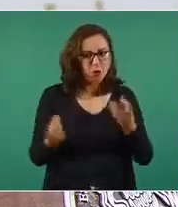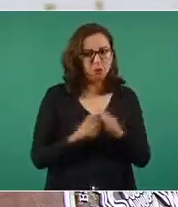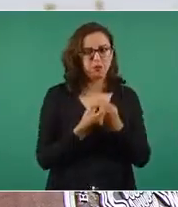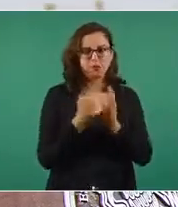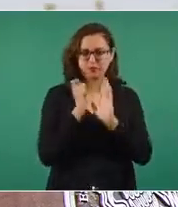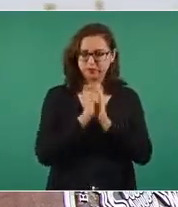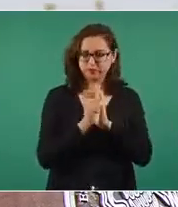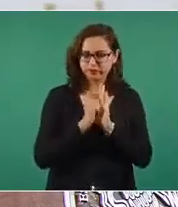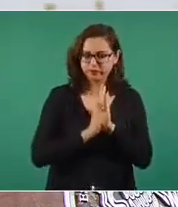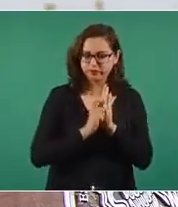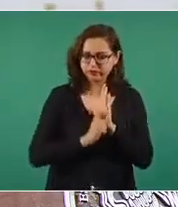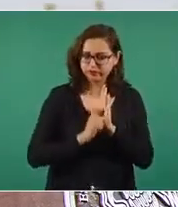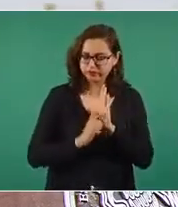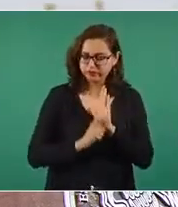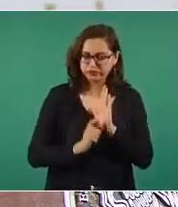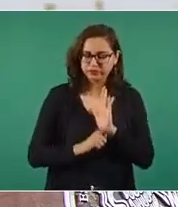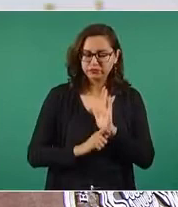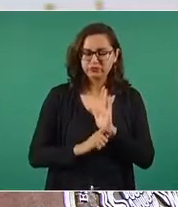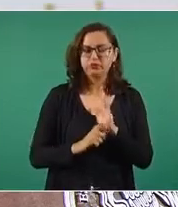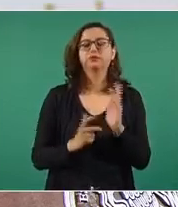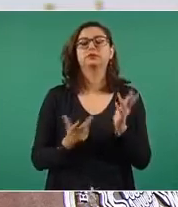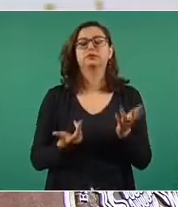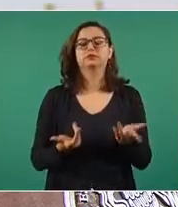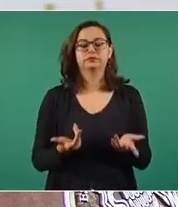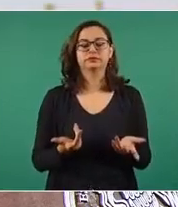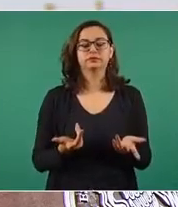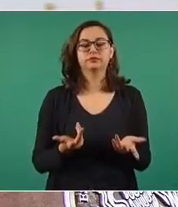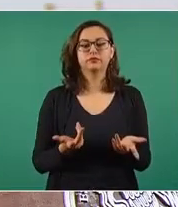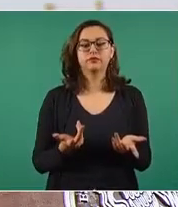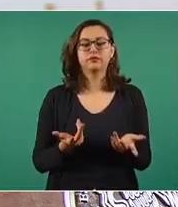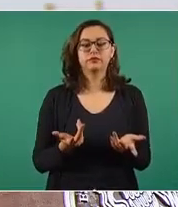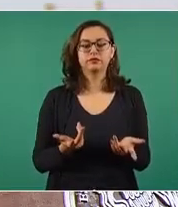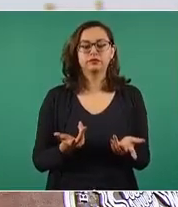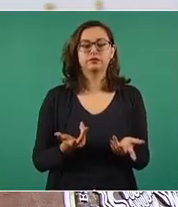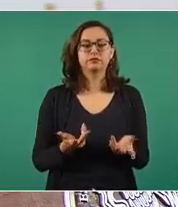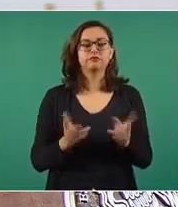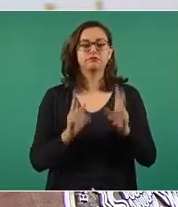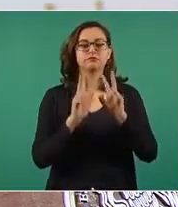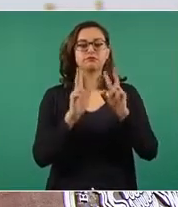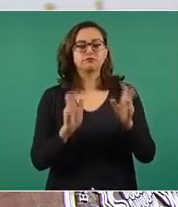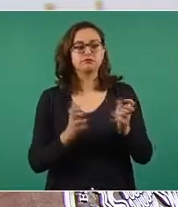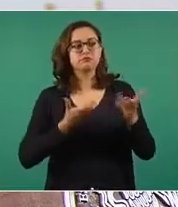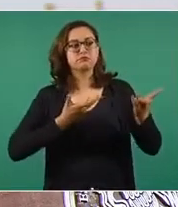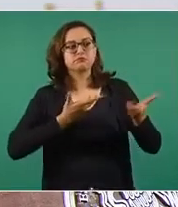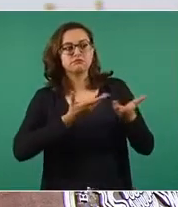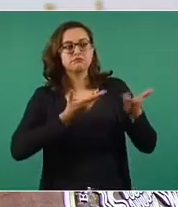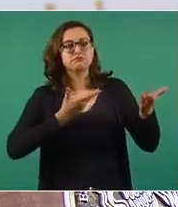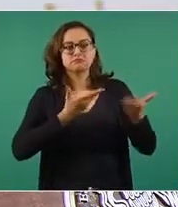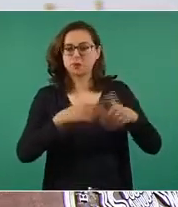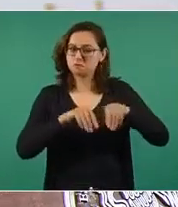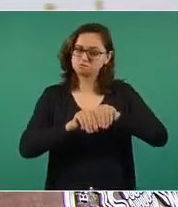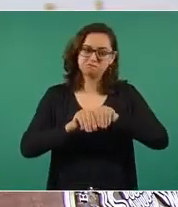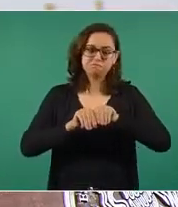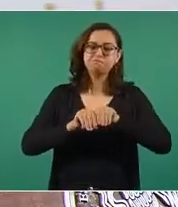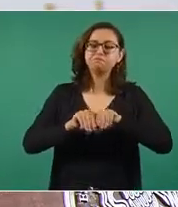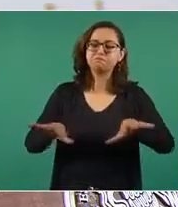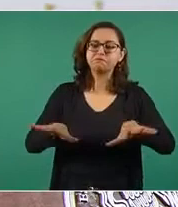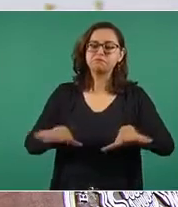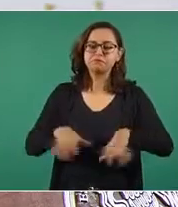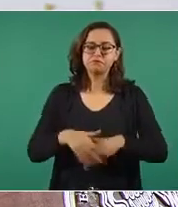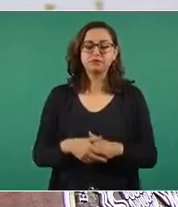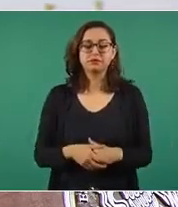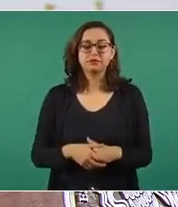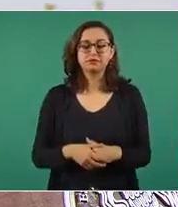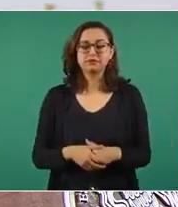Todo lo que se trató y ahí va a